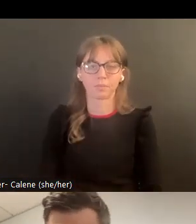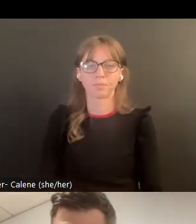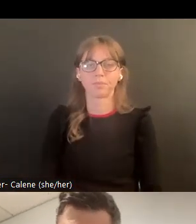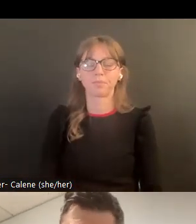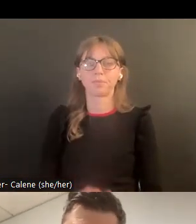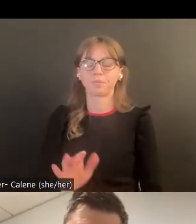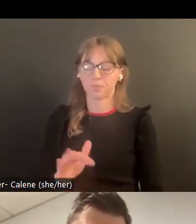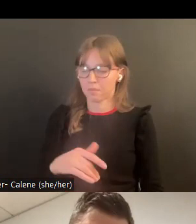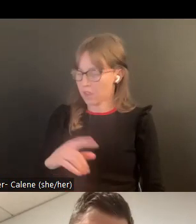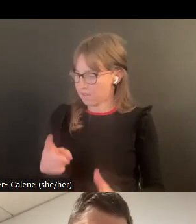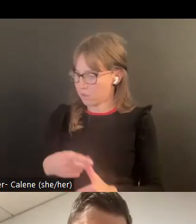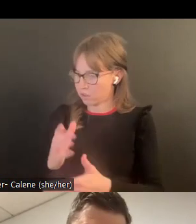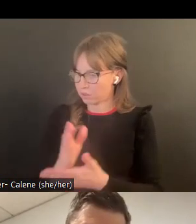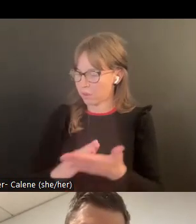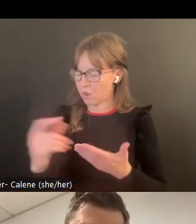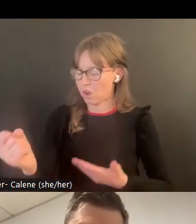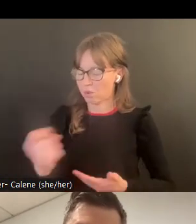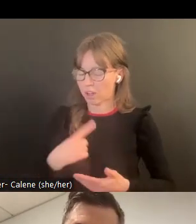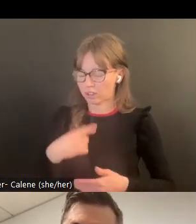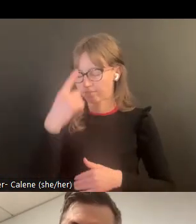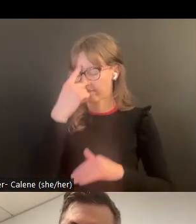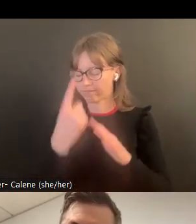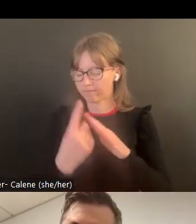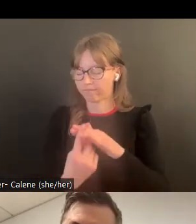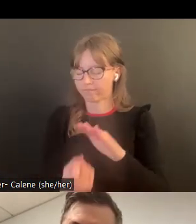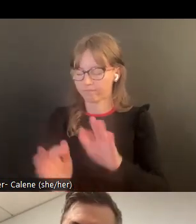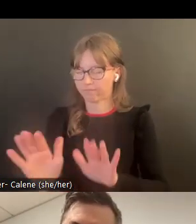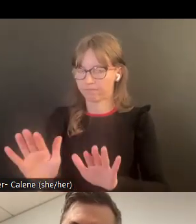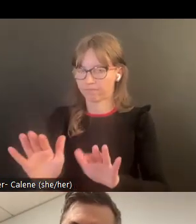ese grupo y perdí la primera parte de la pregunta